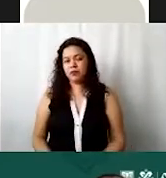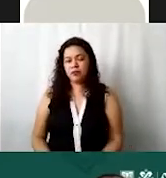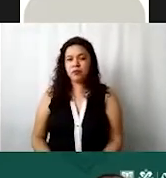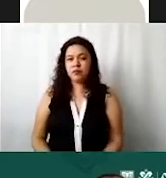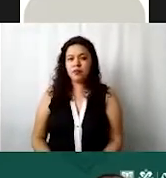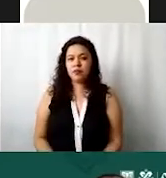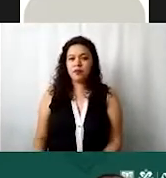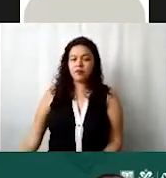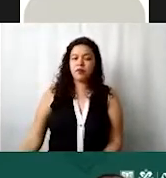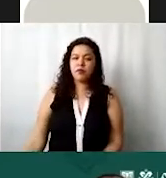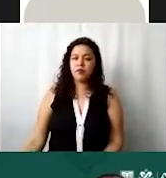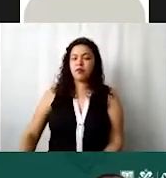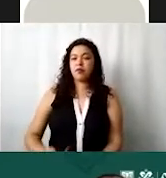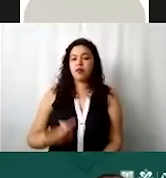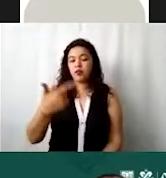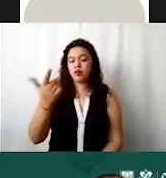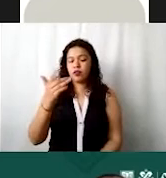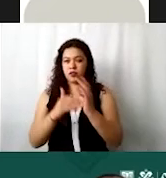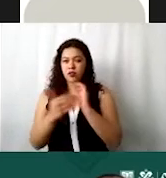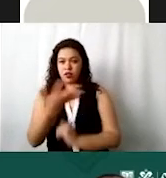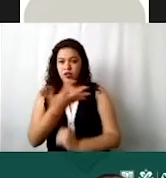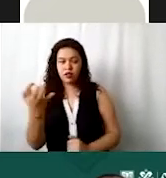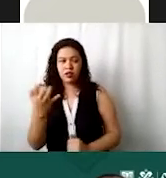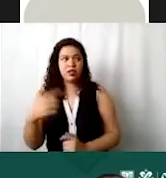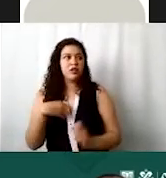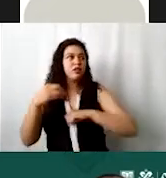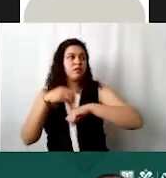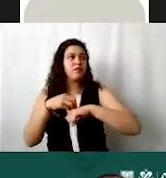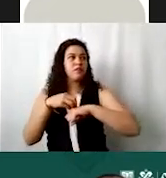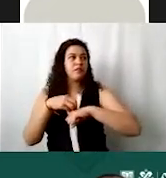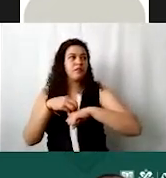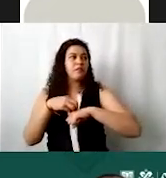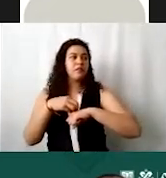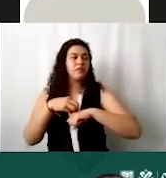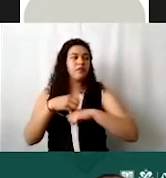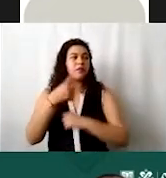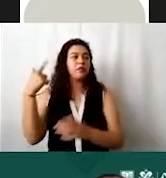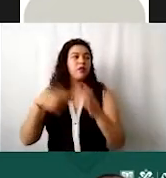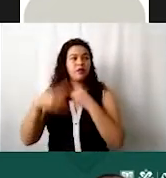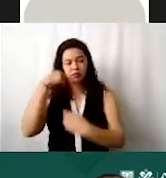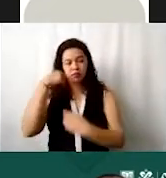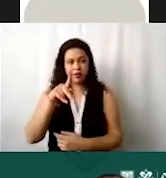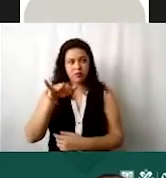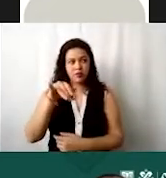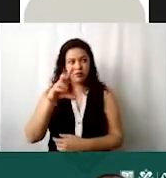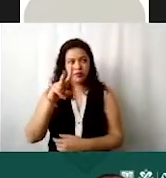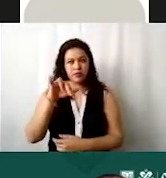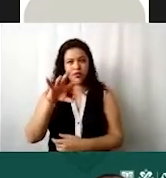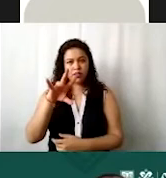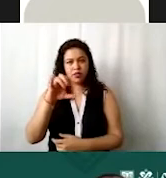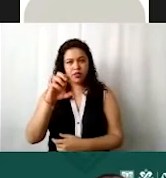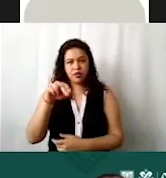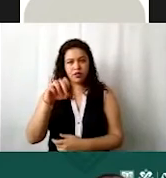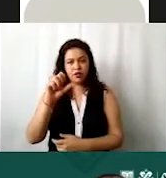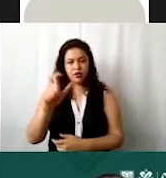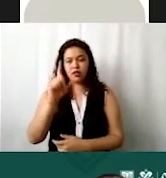y en diciembre a esos doce mil quinientos yo tendría que agregarle los otros mil quinientos de la prima por ejemplo entonces serían trece mil